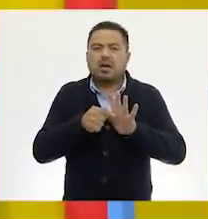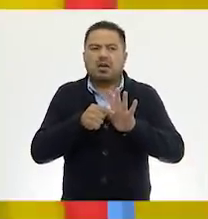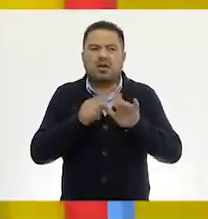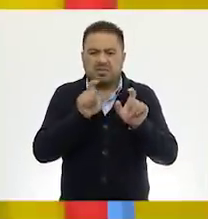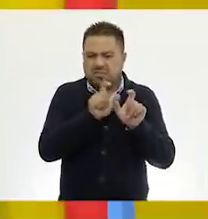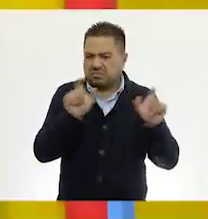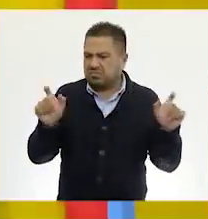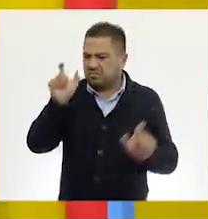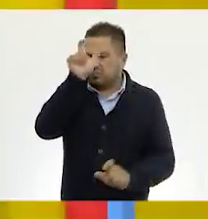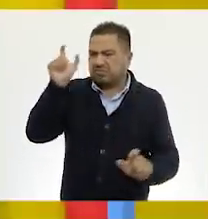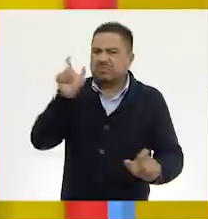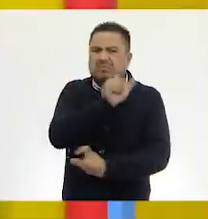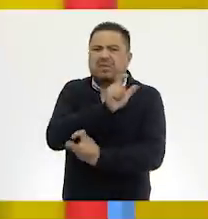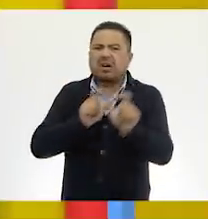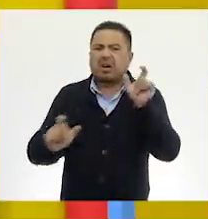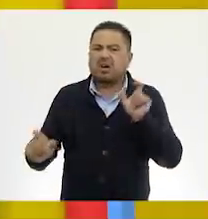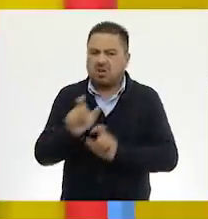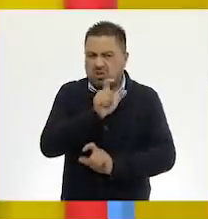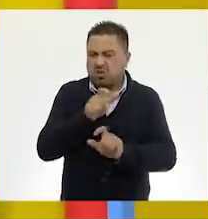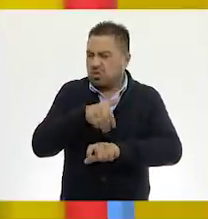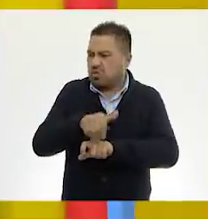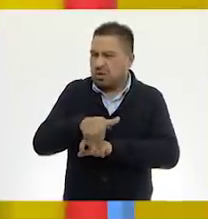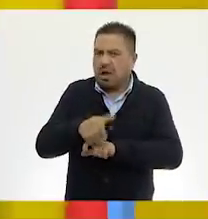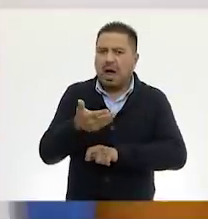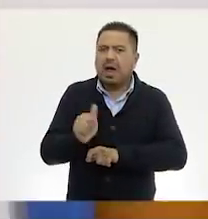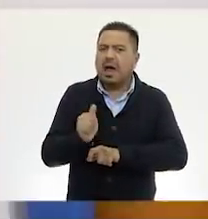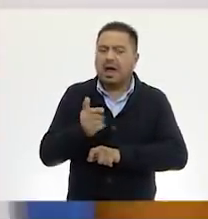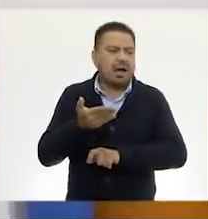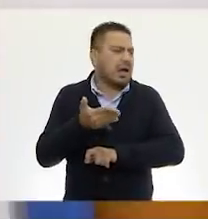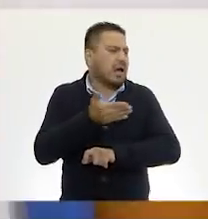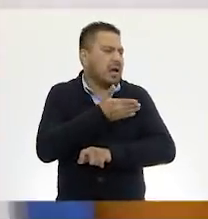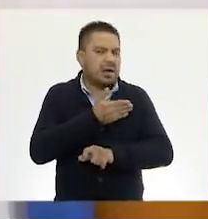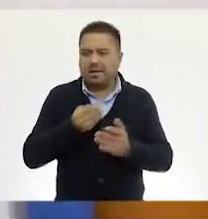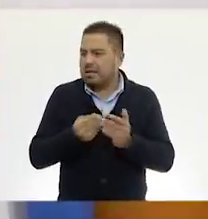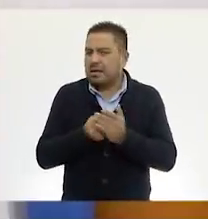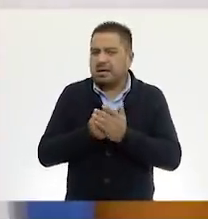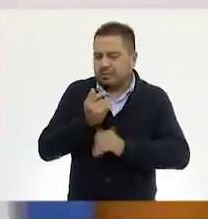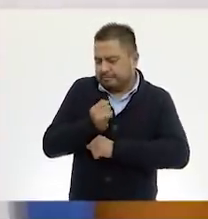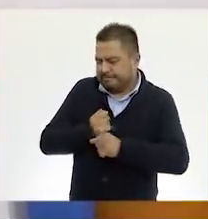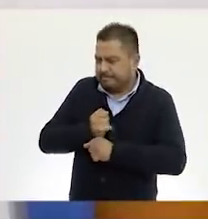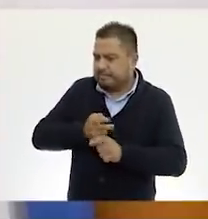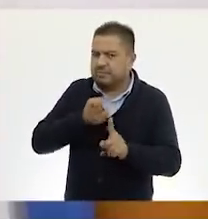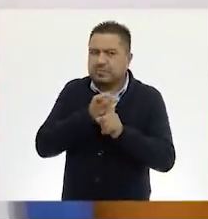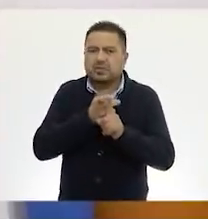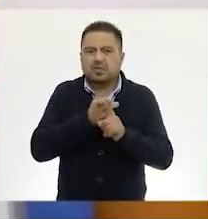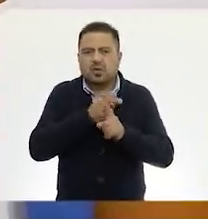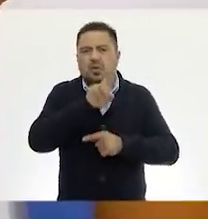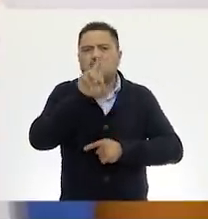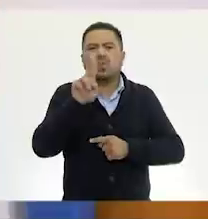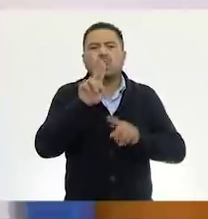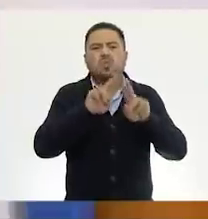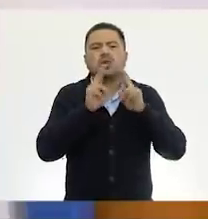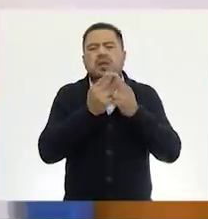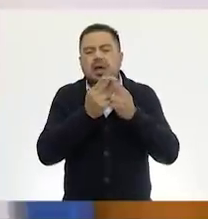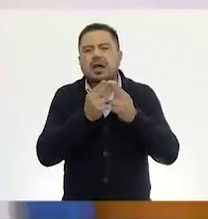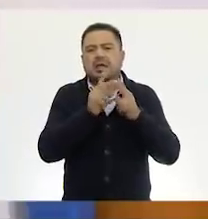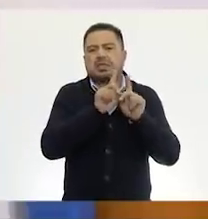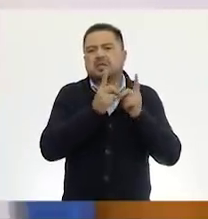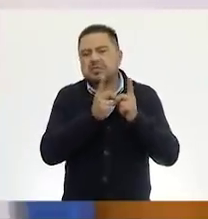¿Descomposición de números? ¿Los vamos a descomponer? Exacto, ya lo hemos estado trabajando, esta parte de analizarlos, unidades, decenas, centenas,